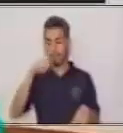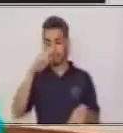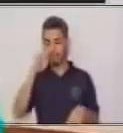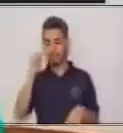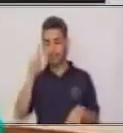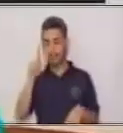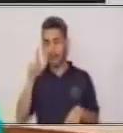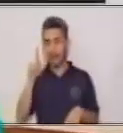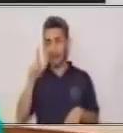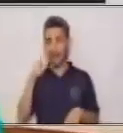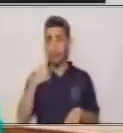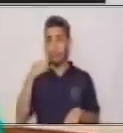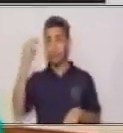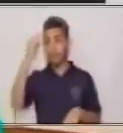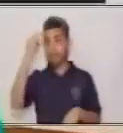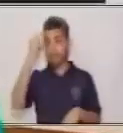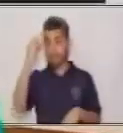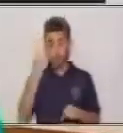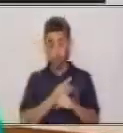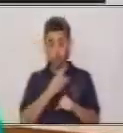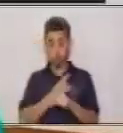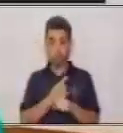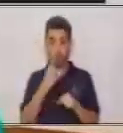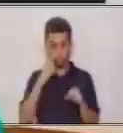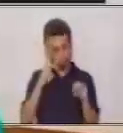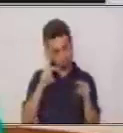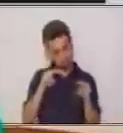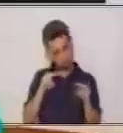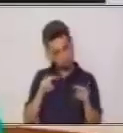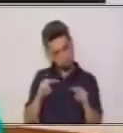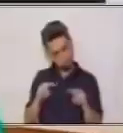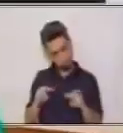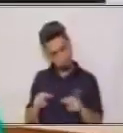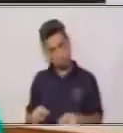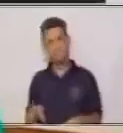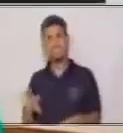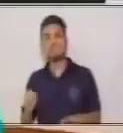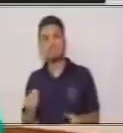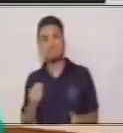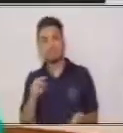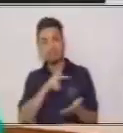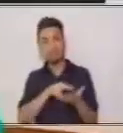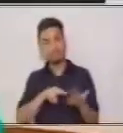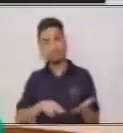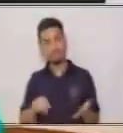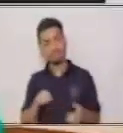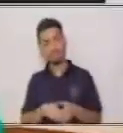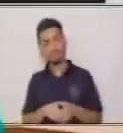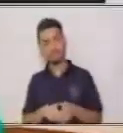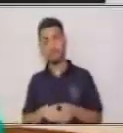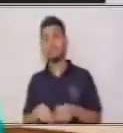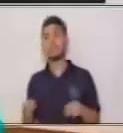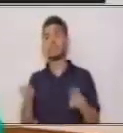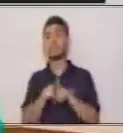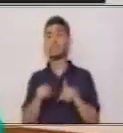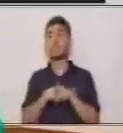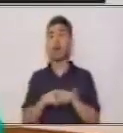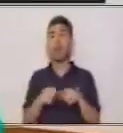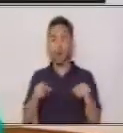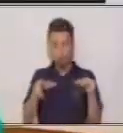nuestra mente para descifrar lo que estamos leyendo. Es una percepción